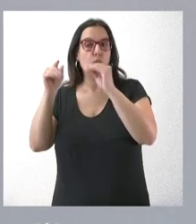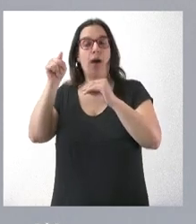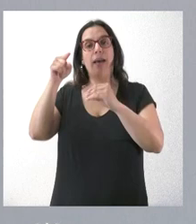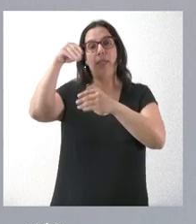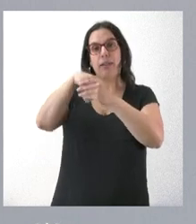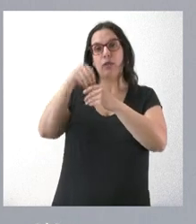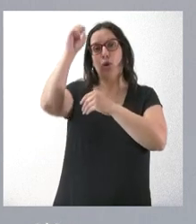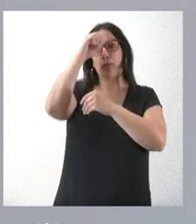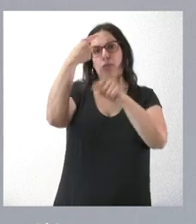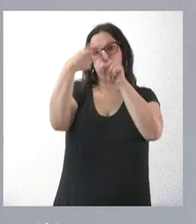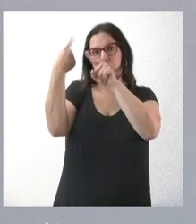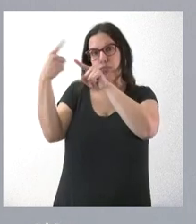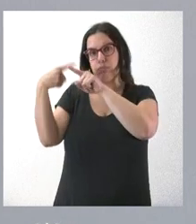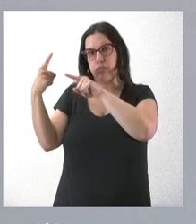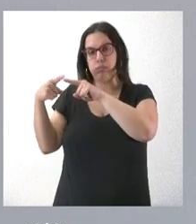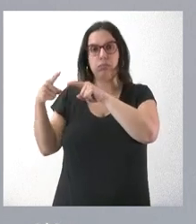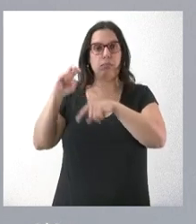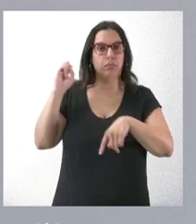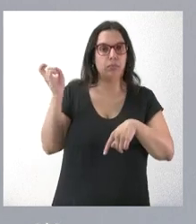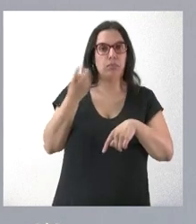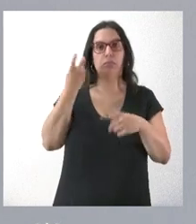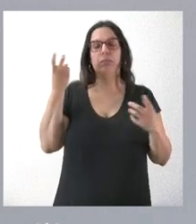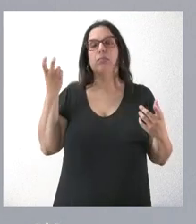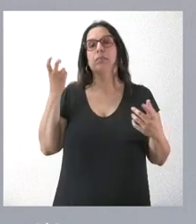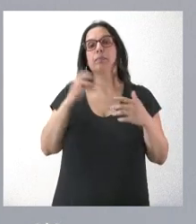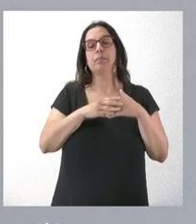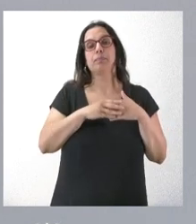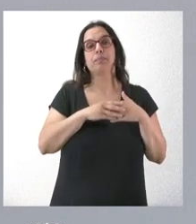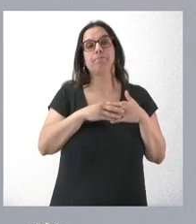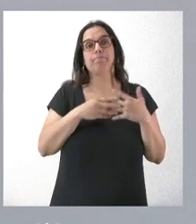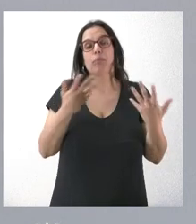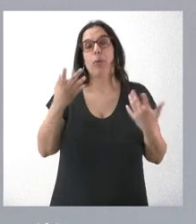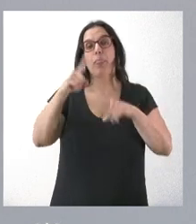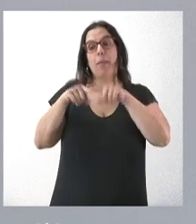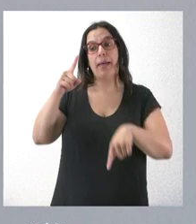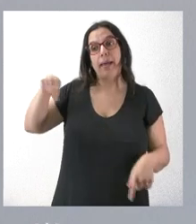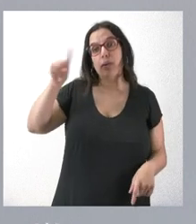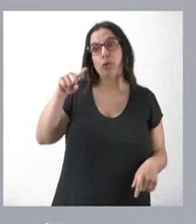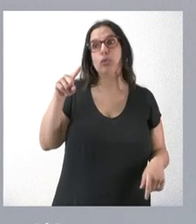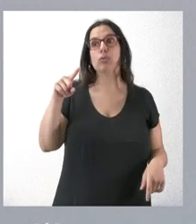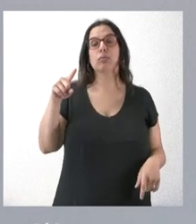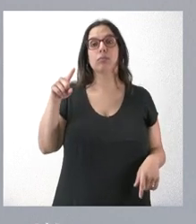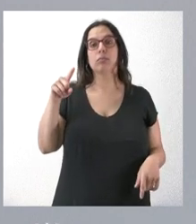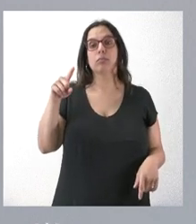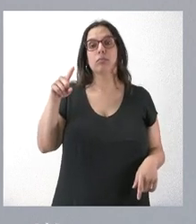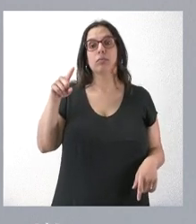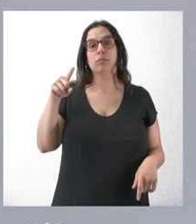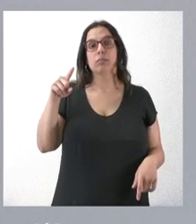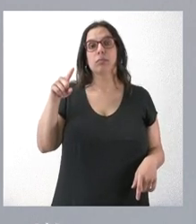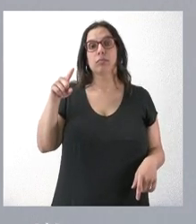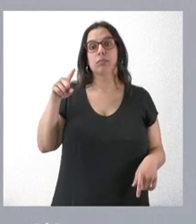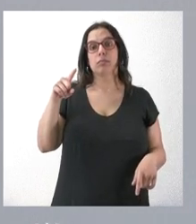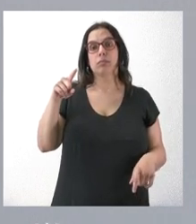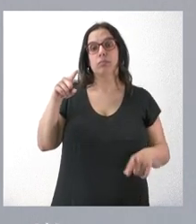por los distintos grupos que forman parte de esa Administración. Tendrá que ser esa Administración quien, en el órgano que